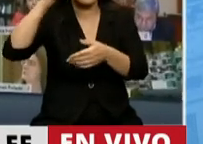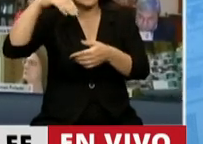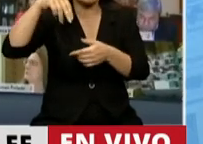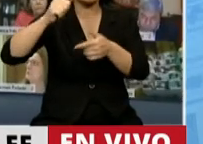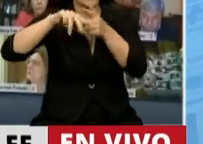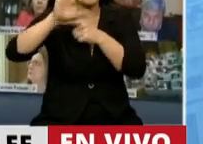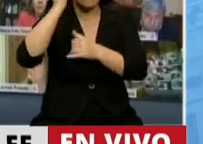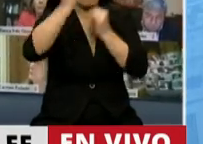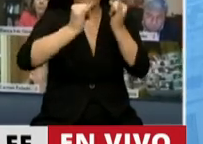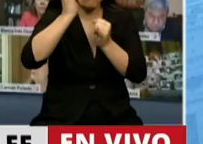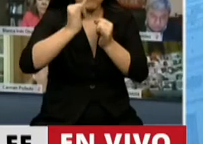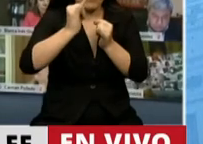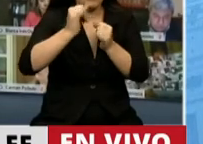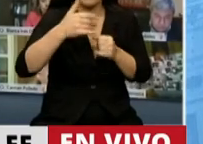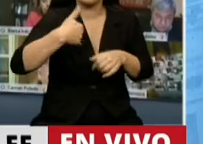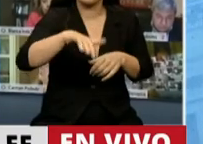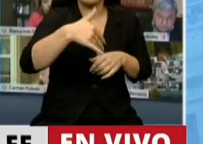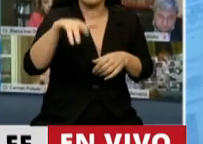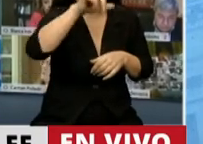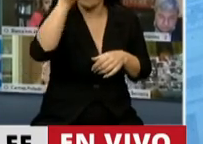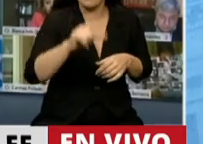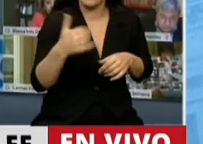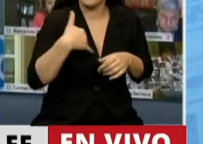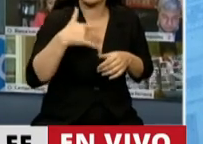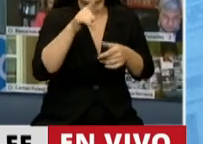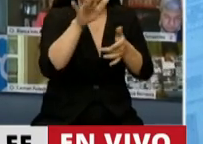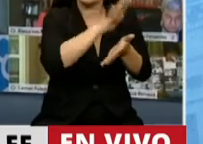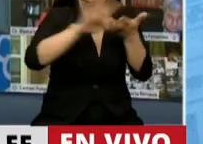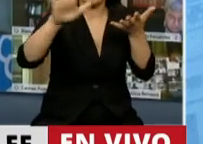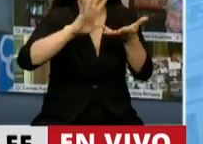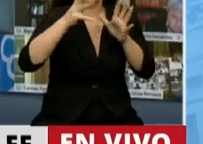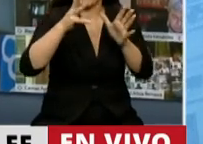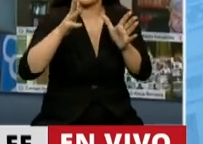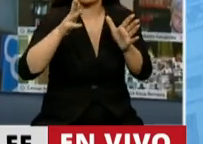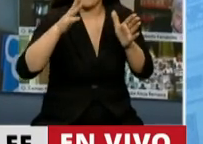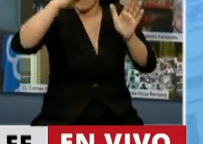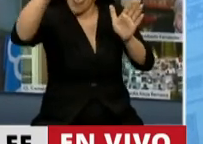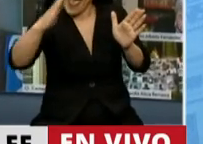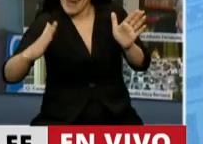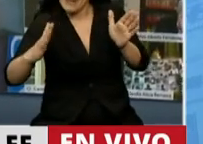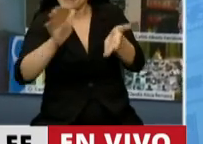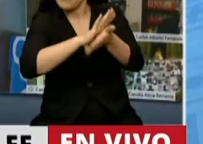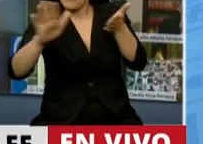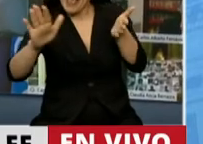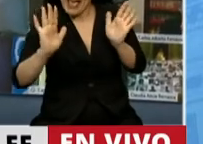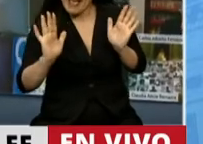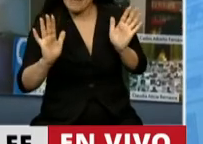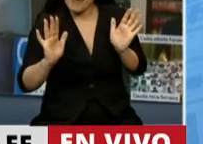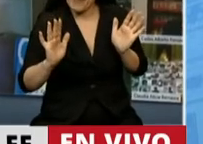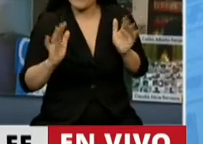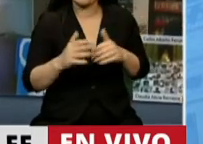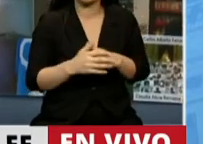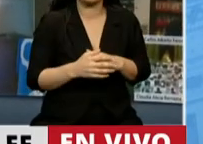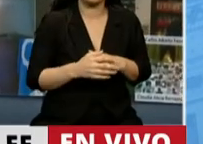y que nos va a dar un nuevo país, una nueva demarcación, una nueva frontera. Y por